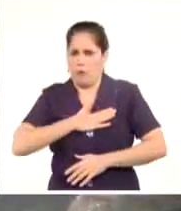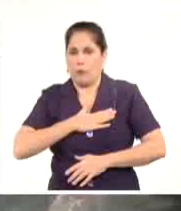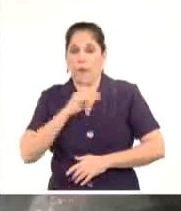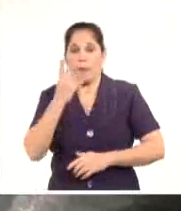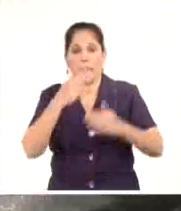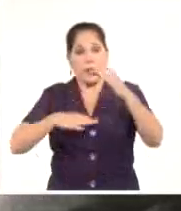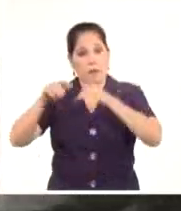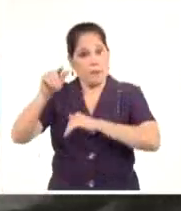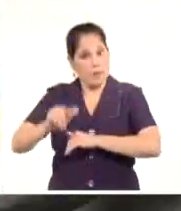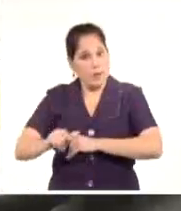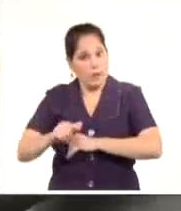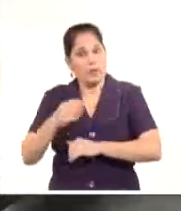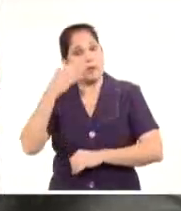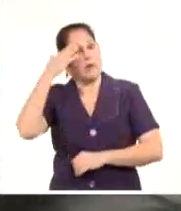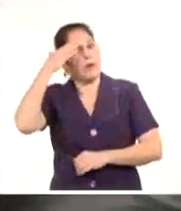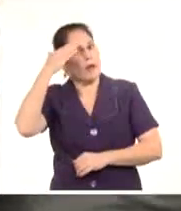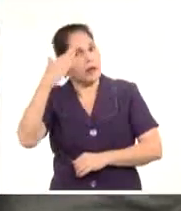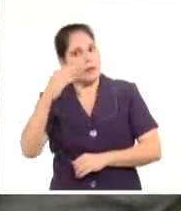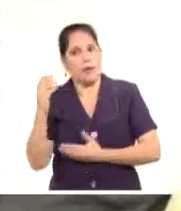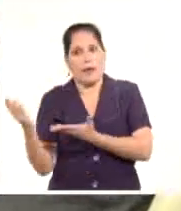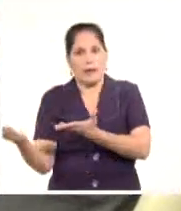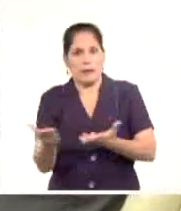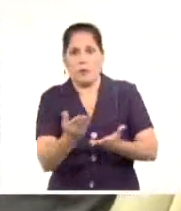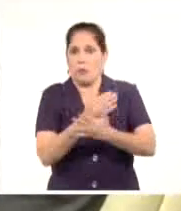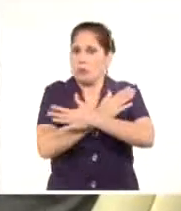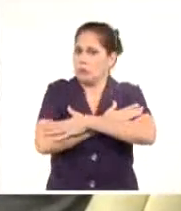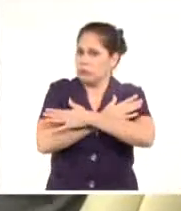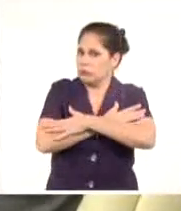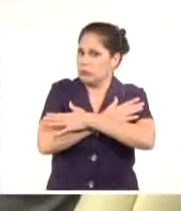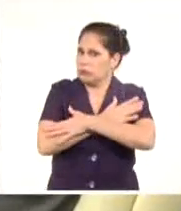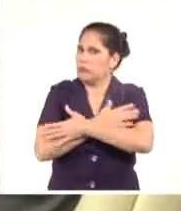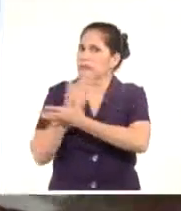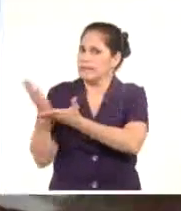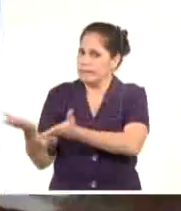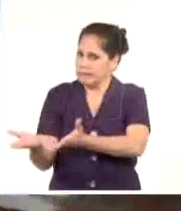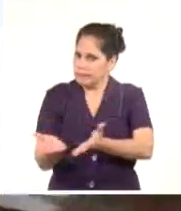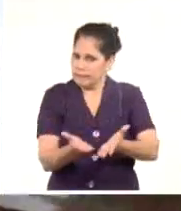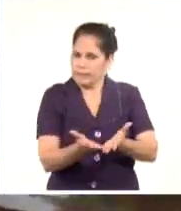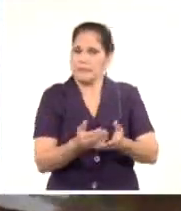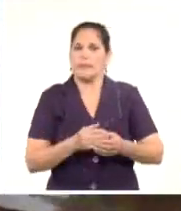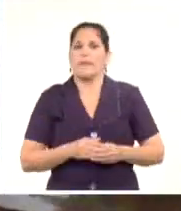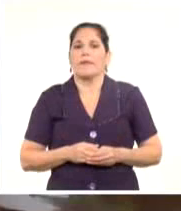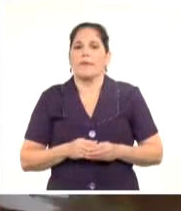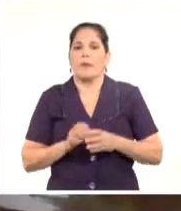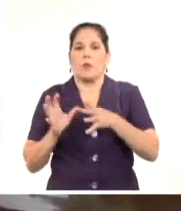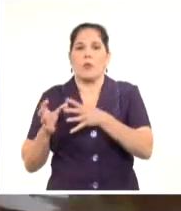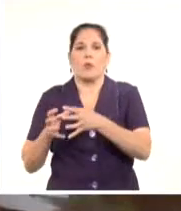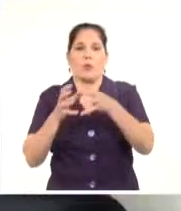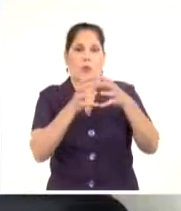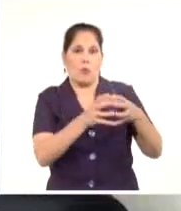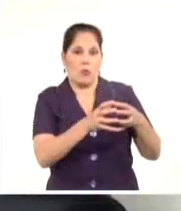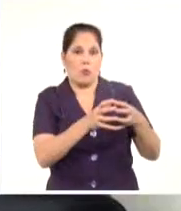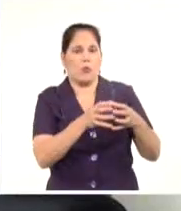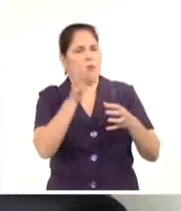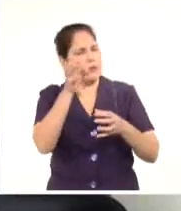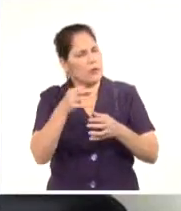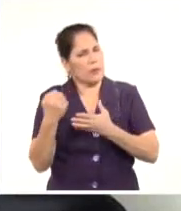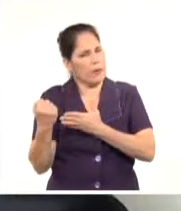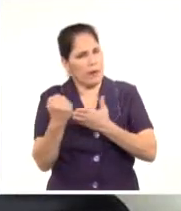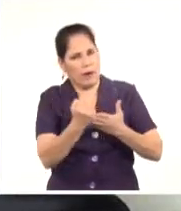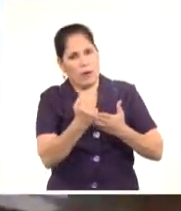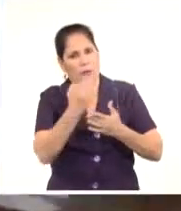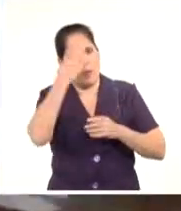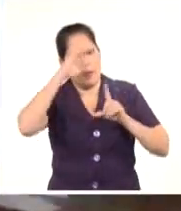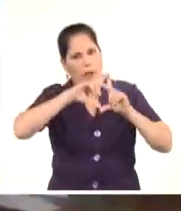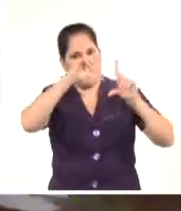primer ministro bahameño agradeció el cálido recibimiento y la hospitalidad que se le ha dispensado a su delegación en todo momento en Cuba.